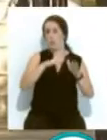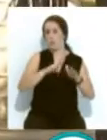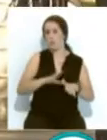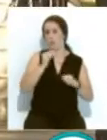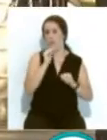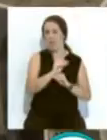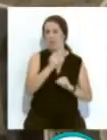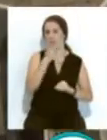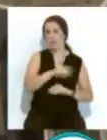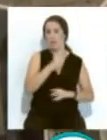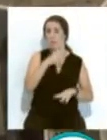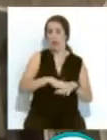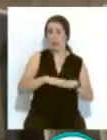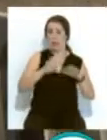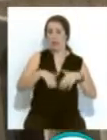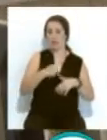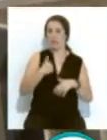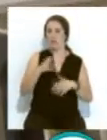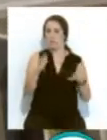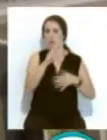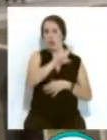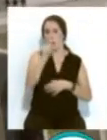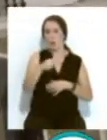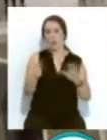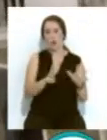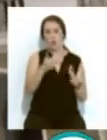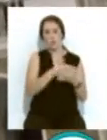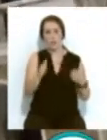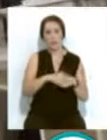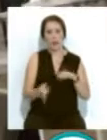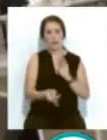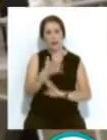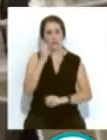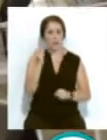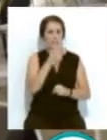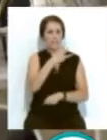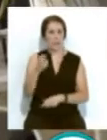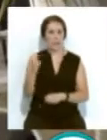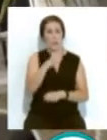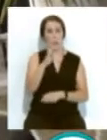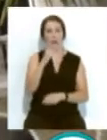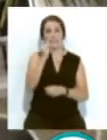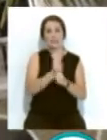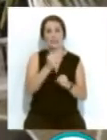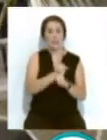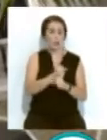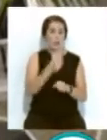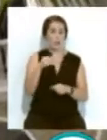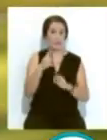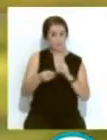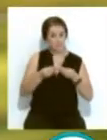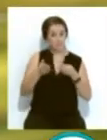contemplado para la capital un montante de 2,8 millones... ...para la creación de 340 puestos de trabajo